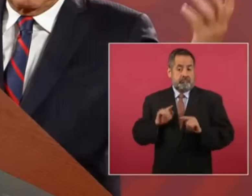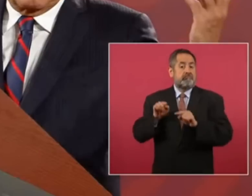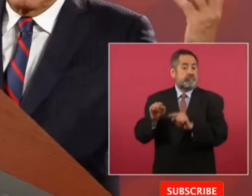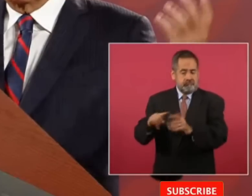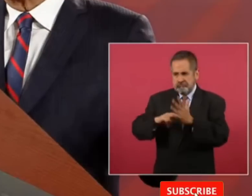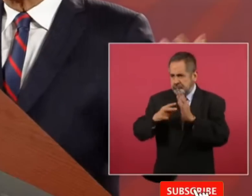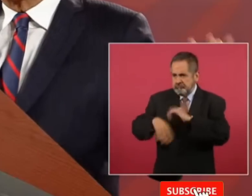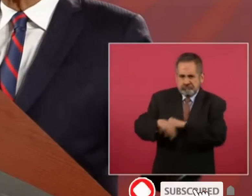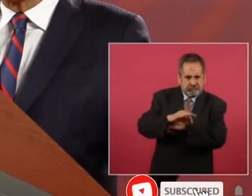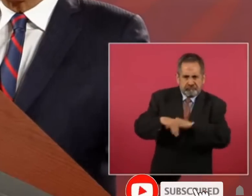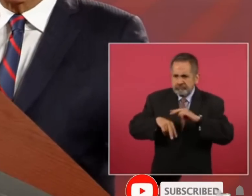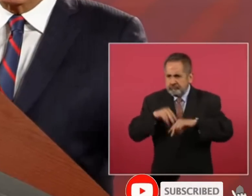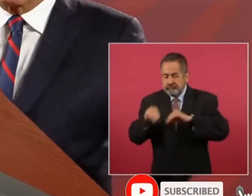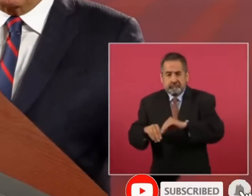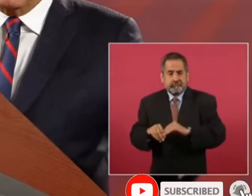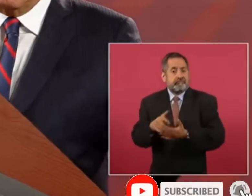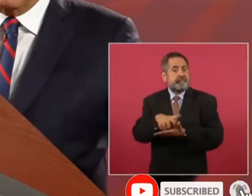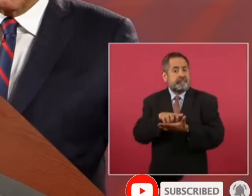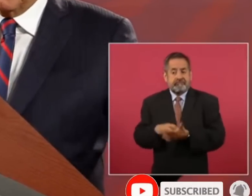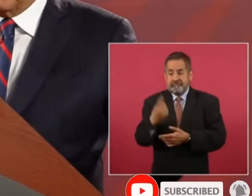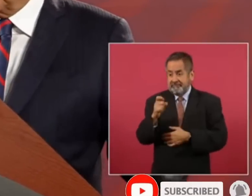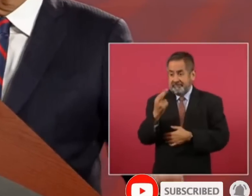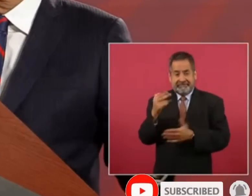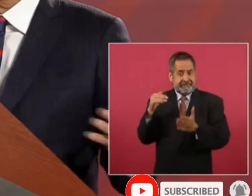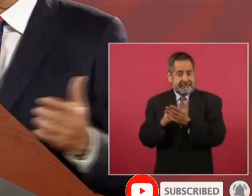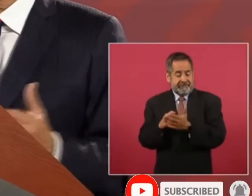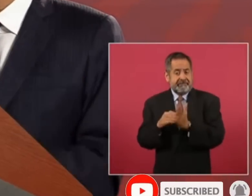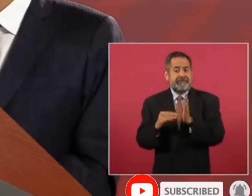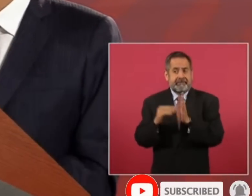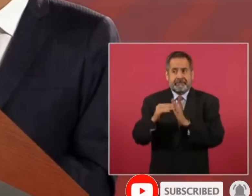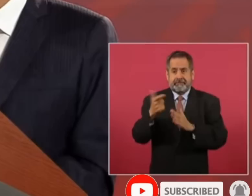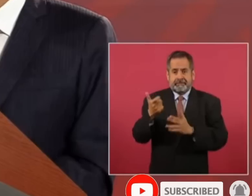ahorramos 125 mil millones de pesos